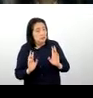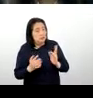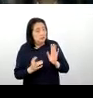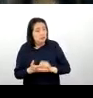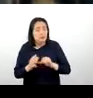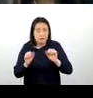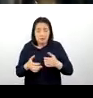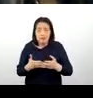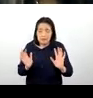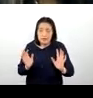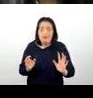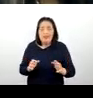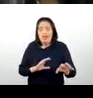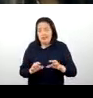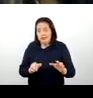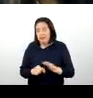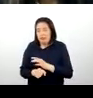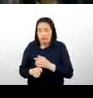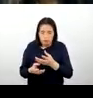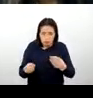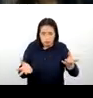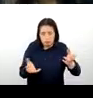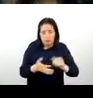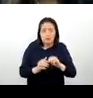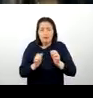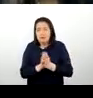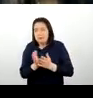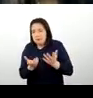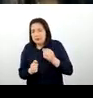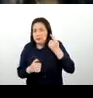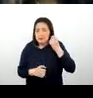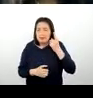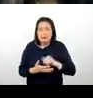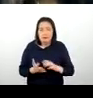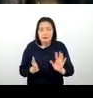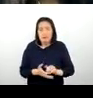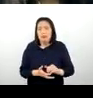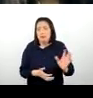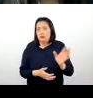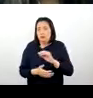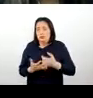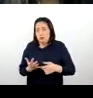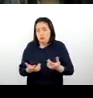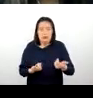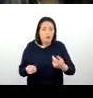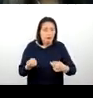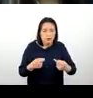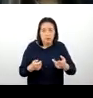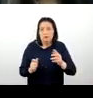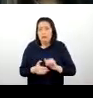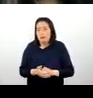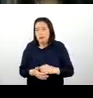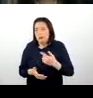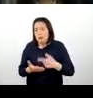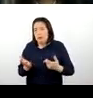cubrir las expectativas que se tiene porque ya se tiene entendido que hay toda una rueda de negocios y que con